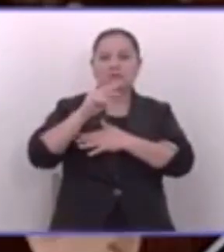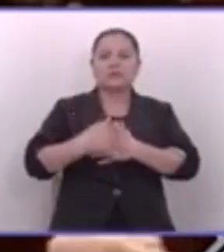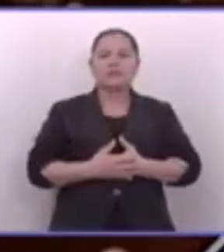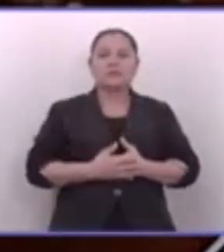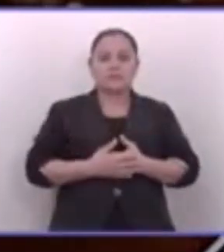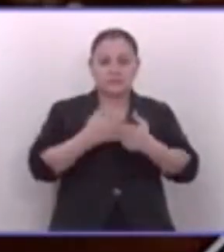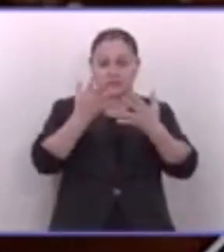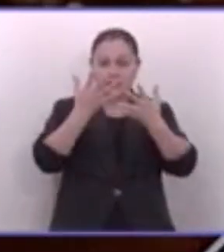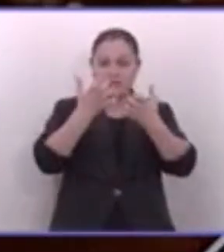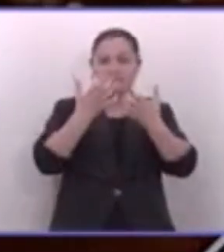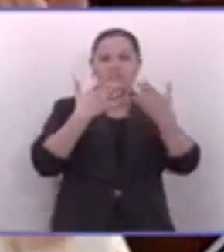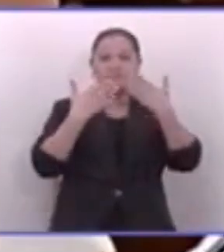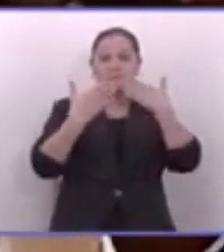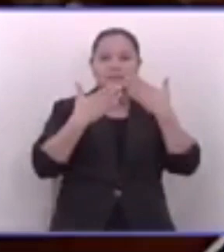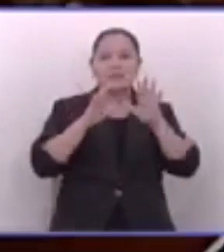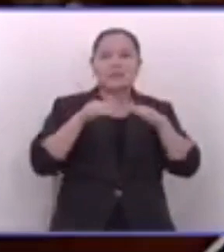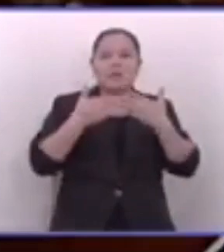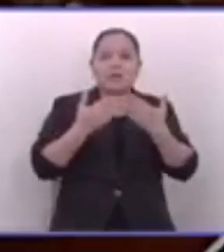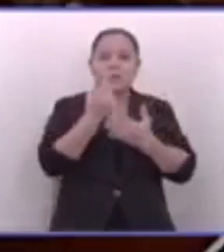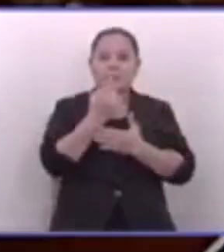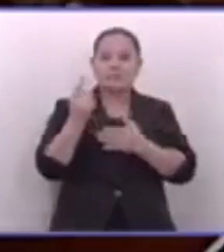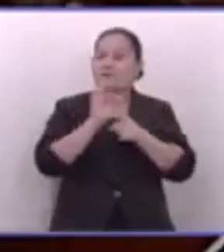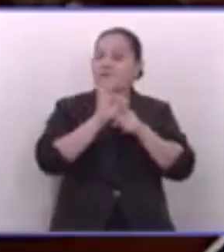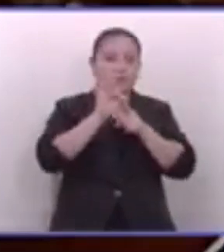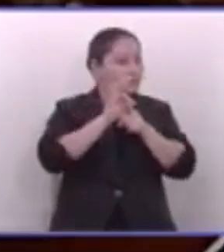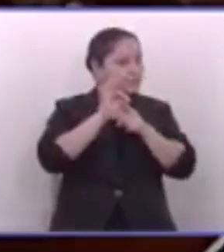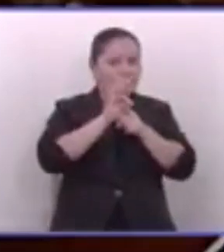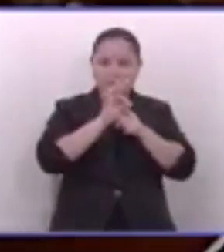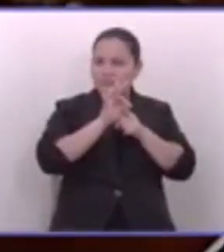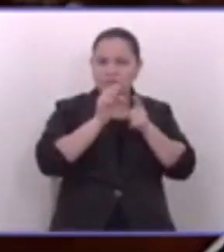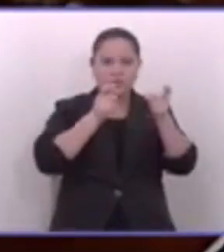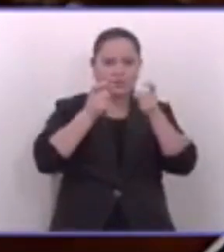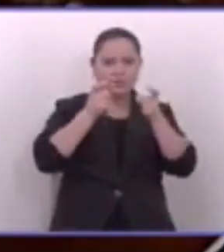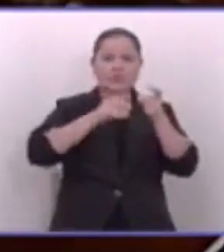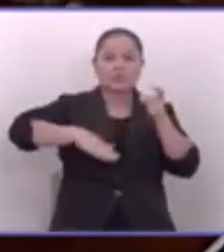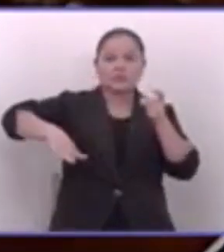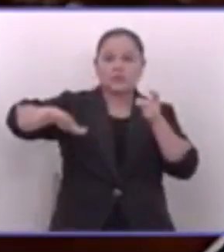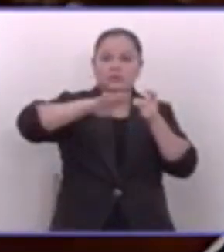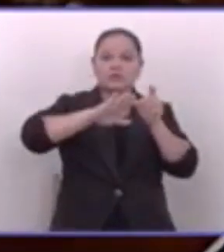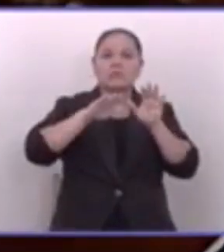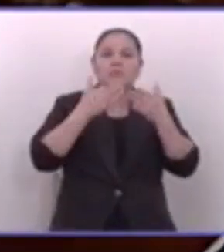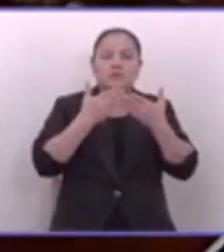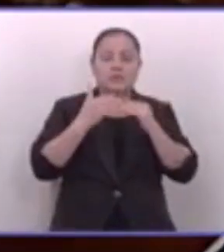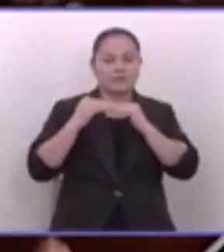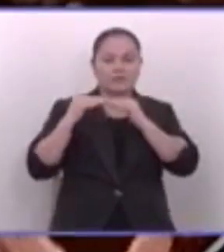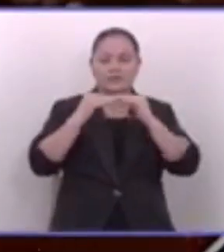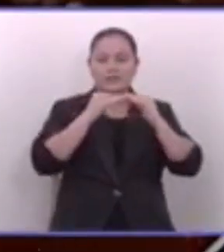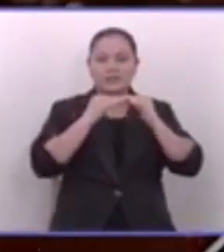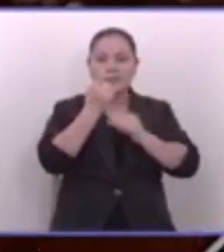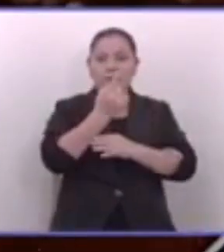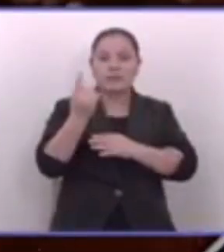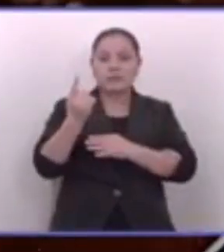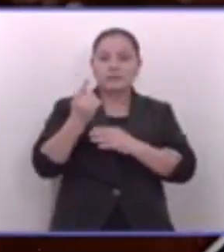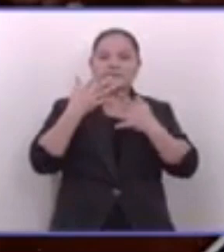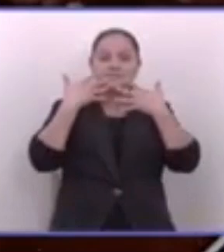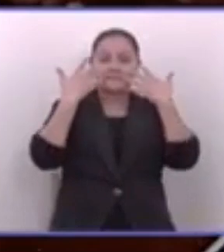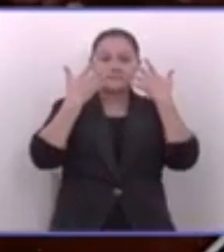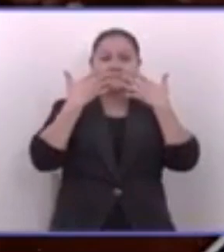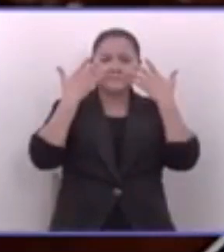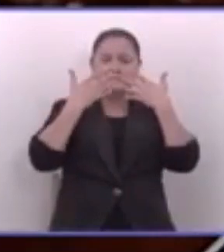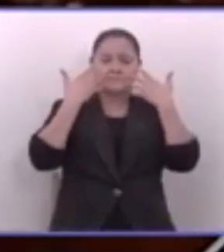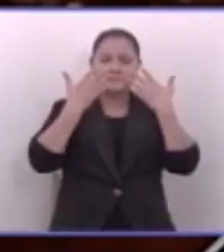Yo quisiera que le expliquen a la gente por qué no funcionó el plan de control territorial. Porque también la gente estaba feliz